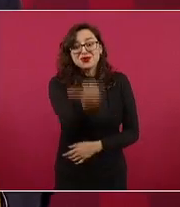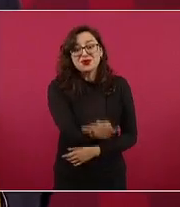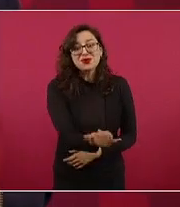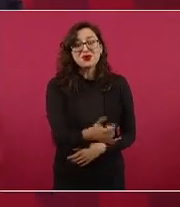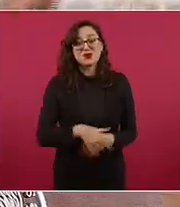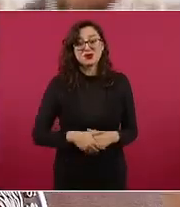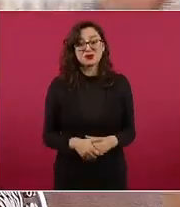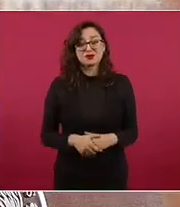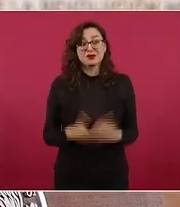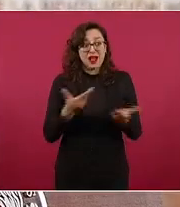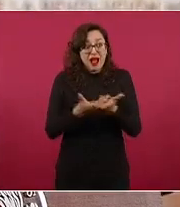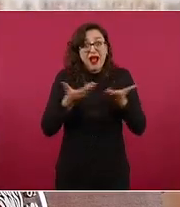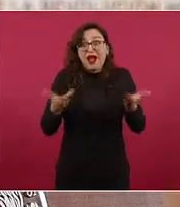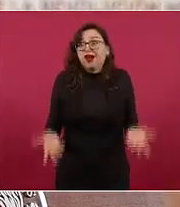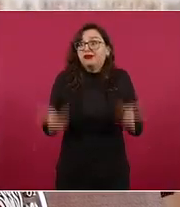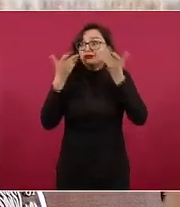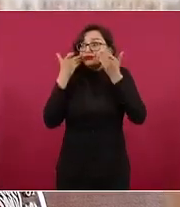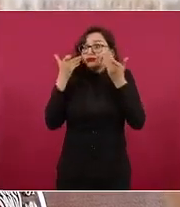ahora lo estamos